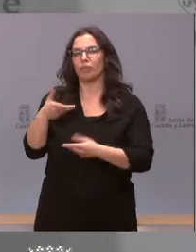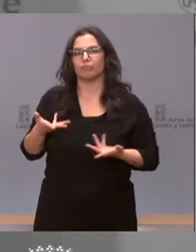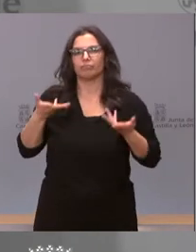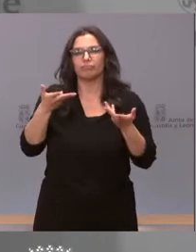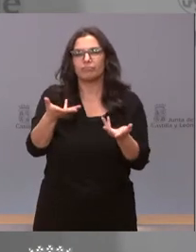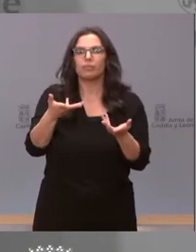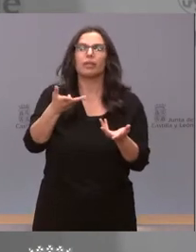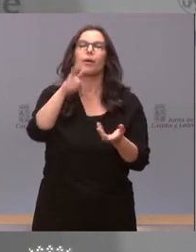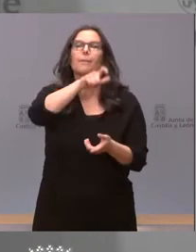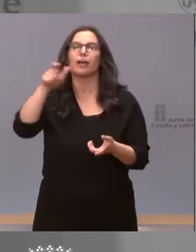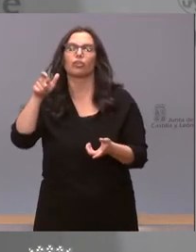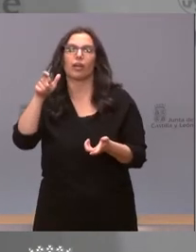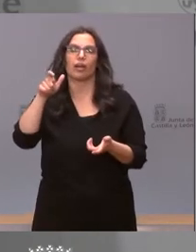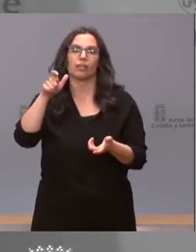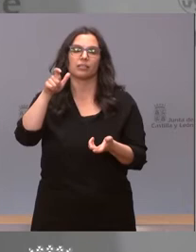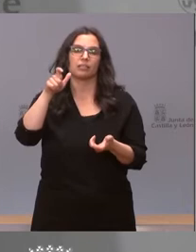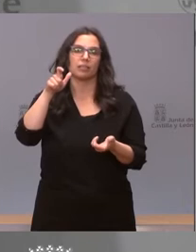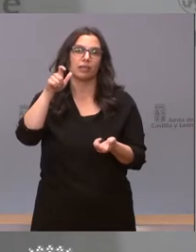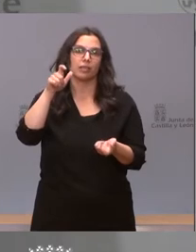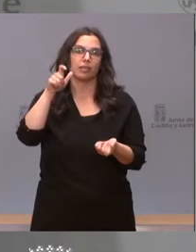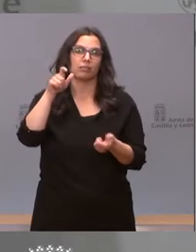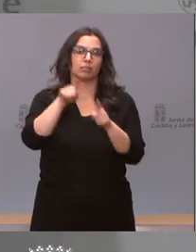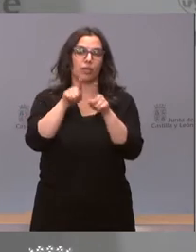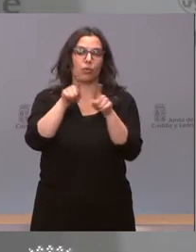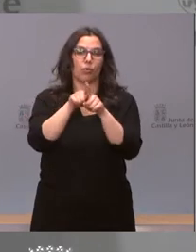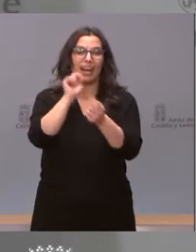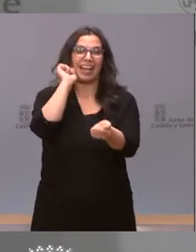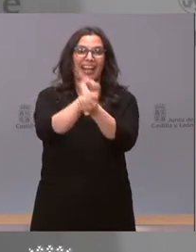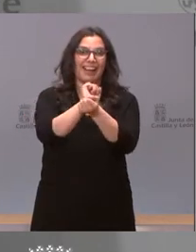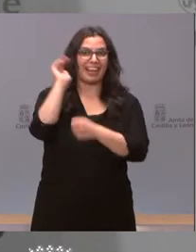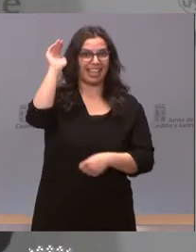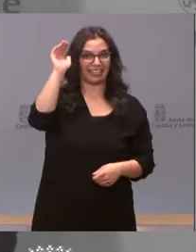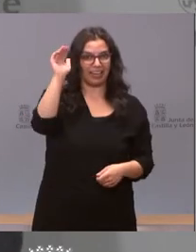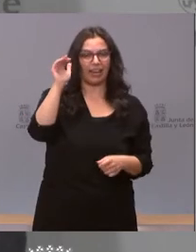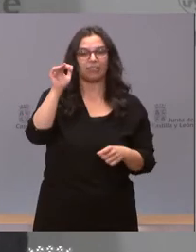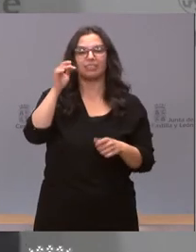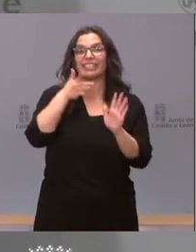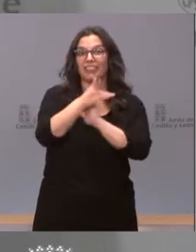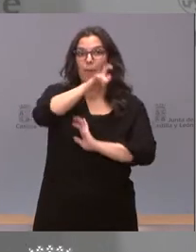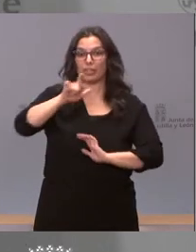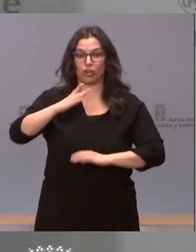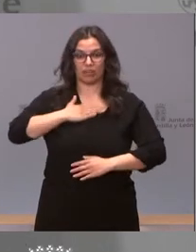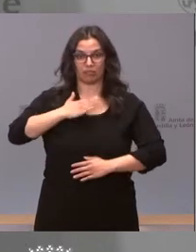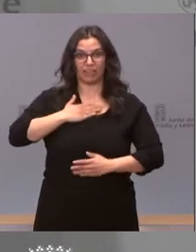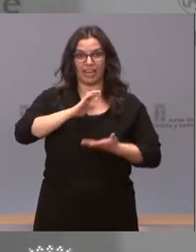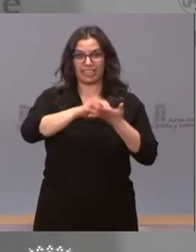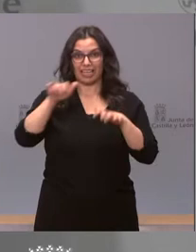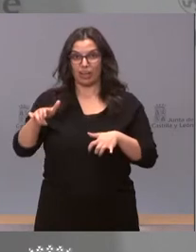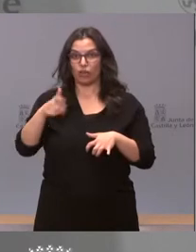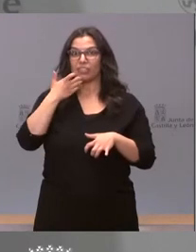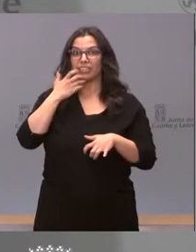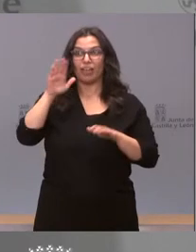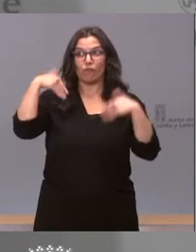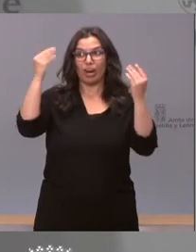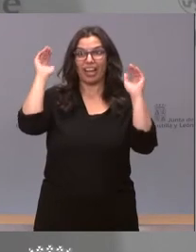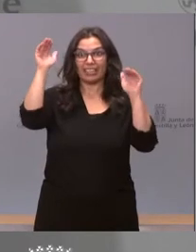personas privadas de libertad en el exterior, a ciudadanos castellanos y leoneses privados de libertad en el